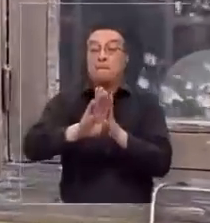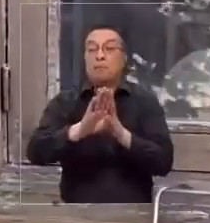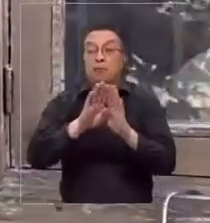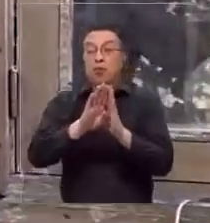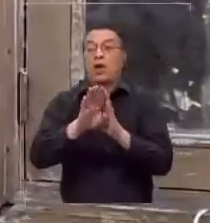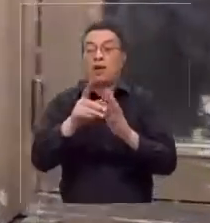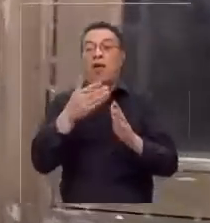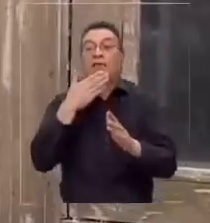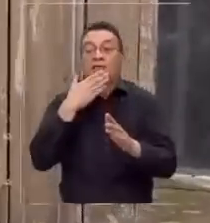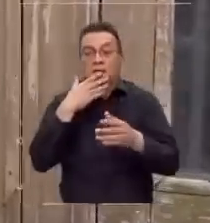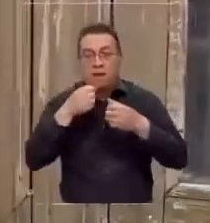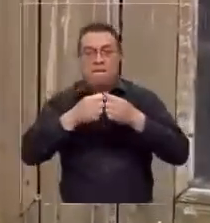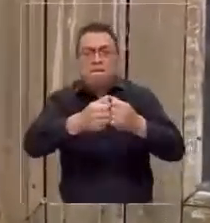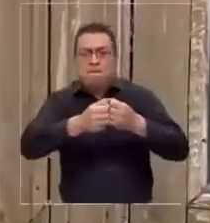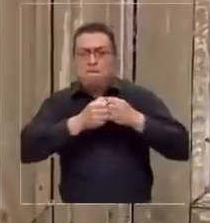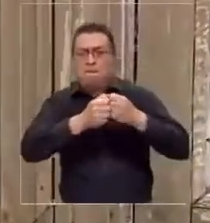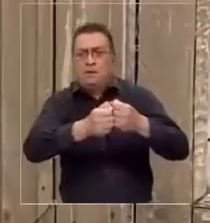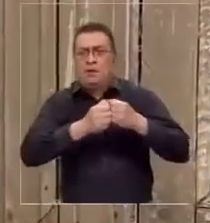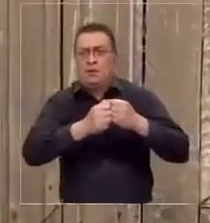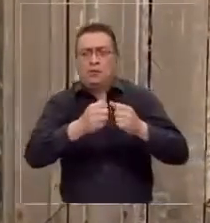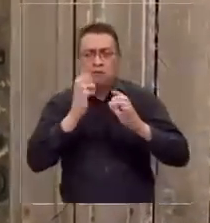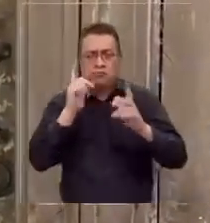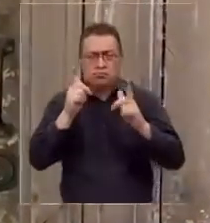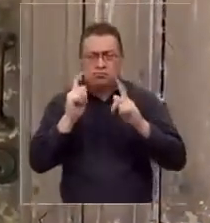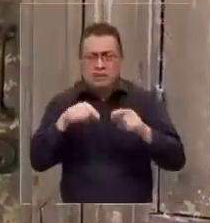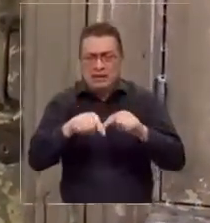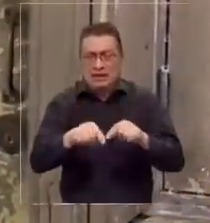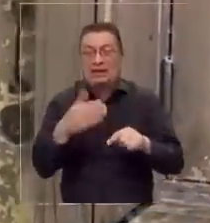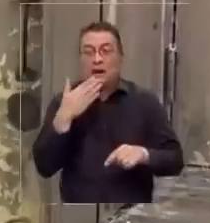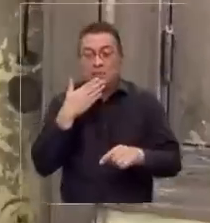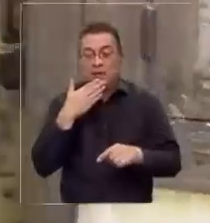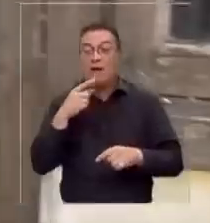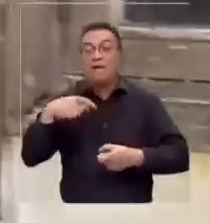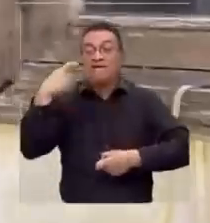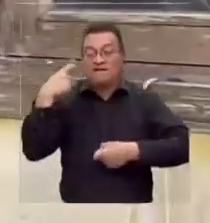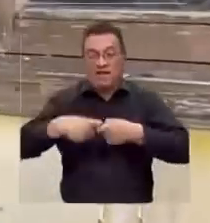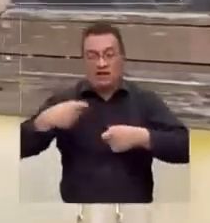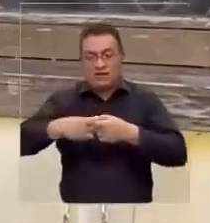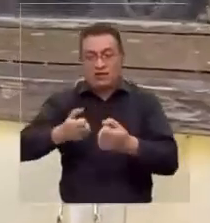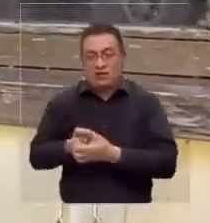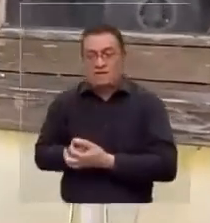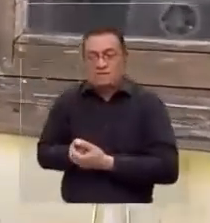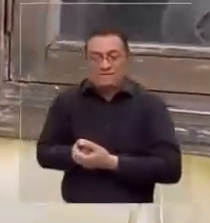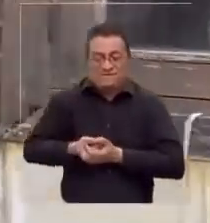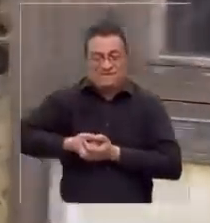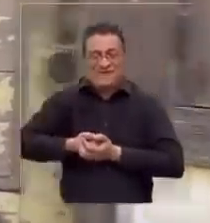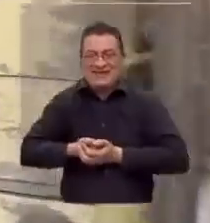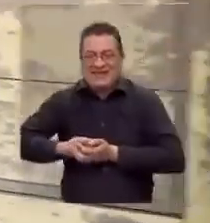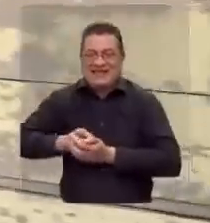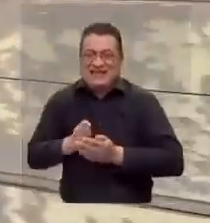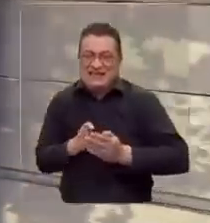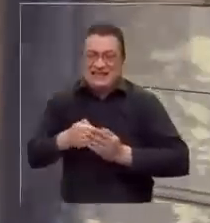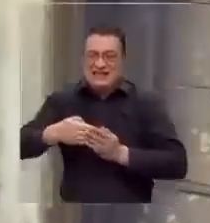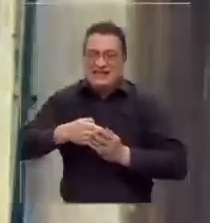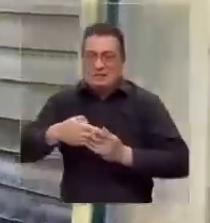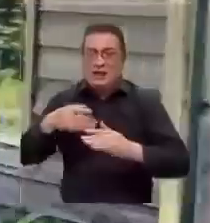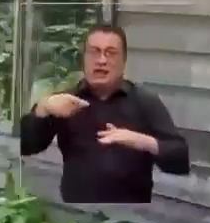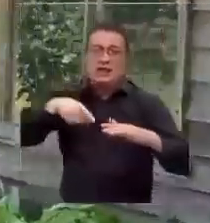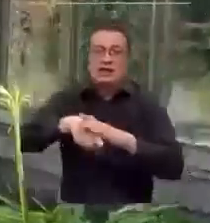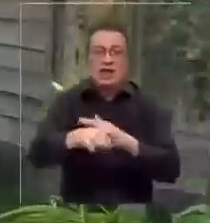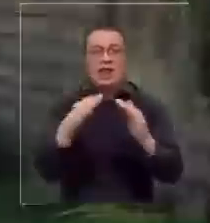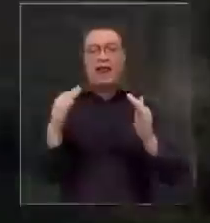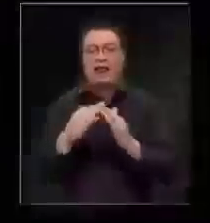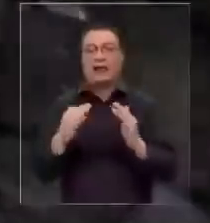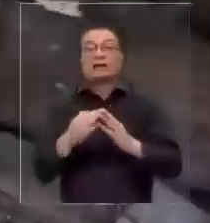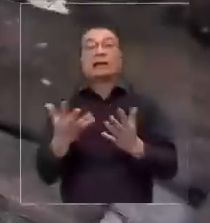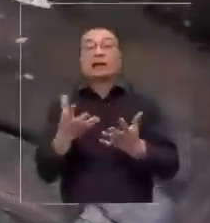también con el forcejeo, con el forcejeo, y también con fierros a tratar de abrir esta puerta para ingresar a la casa, buscando